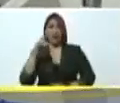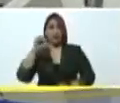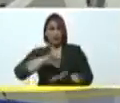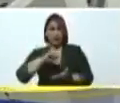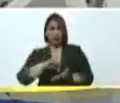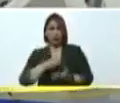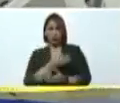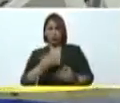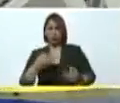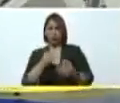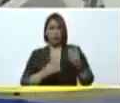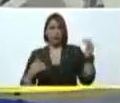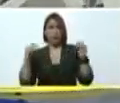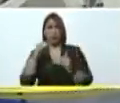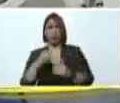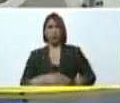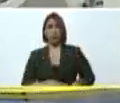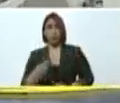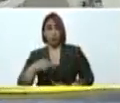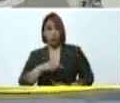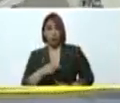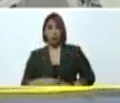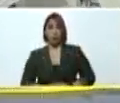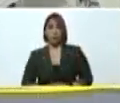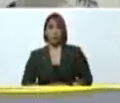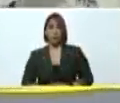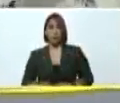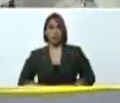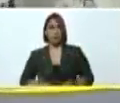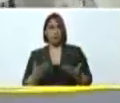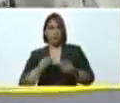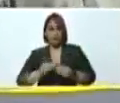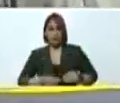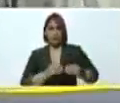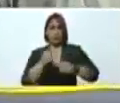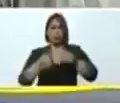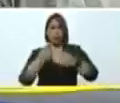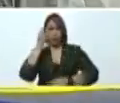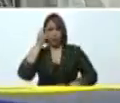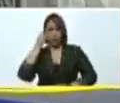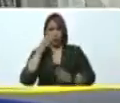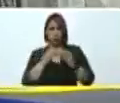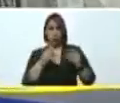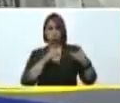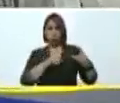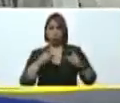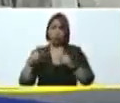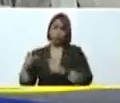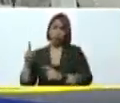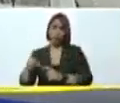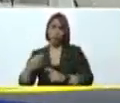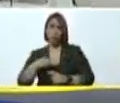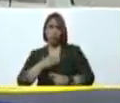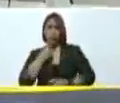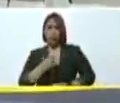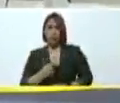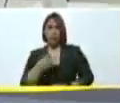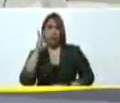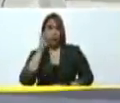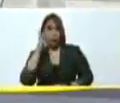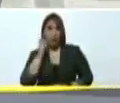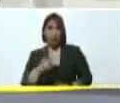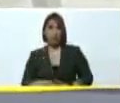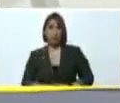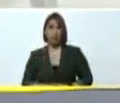tiene una altísima demanda y bueno estamos poniéndolo al día con los equipamientos les decía no sé si llegó a escuchar que tenemos